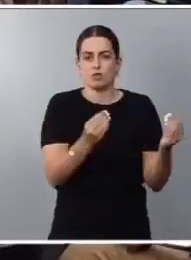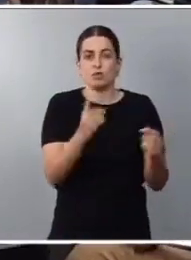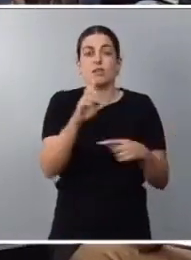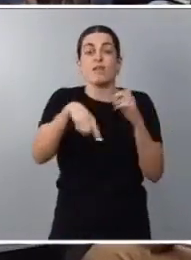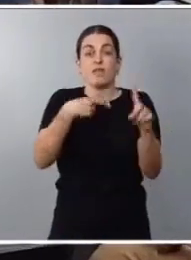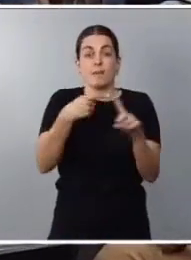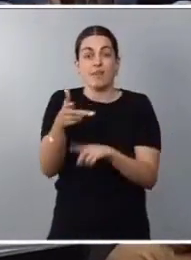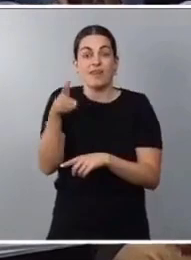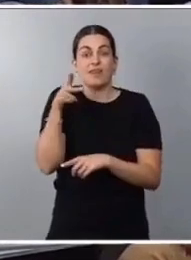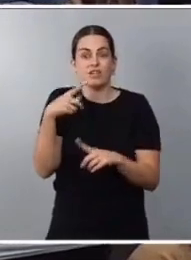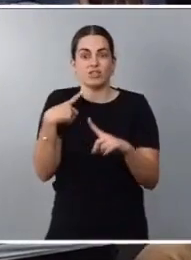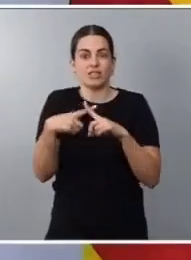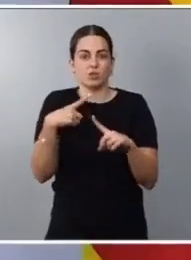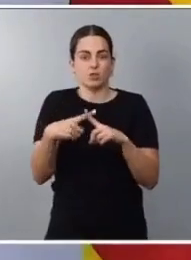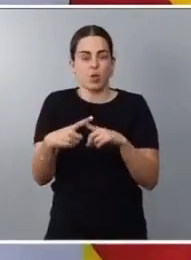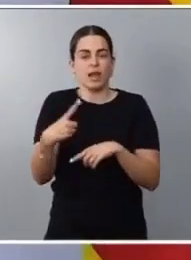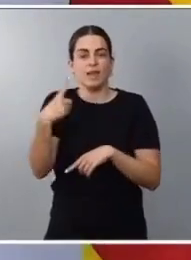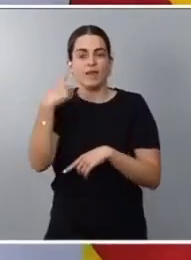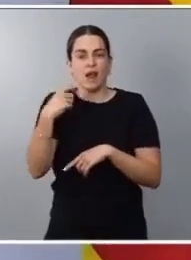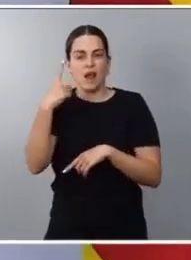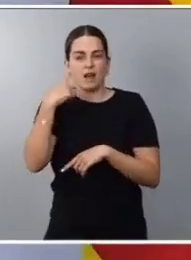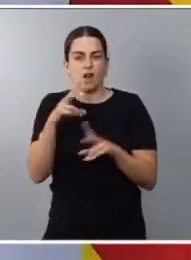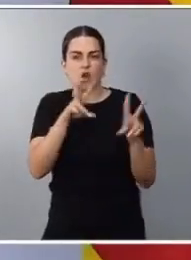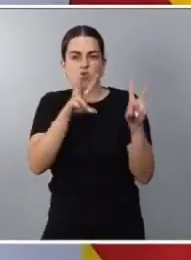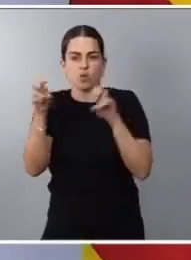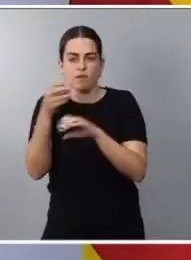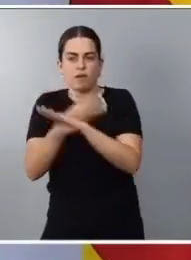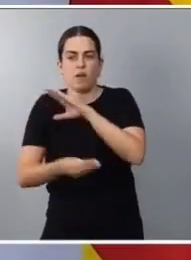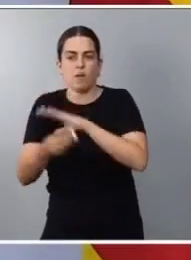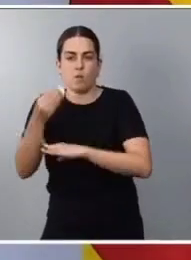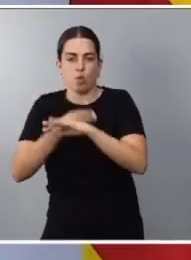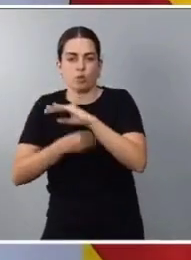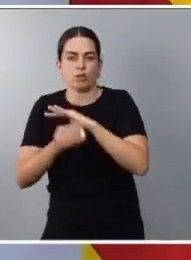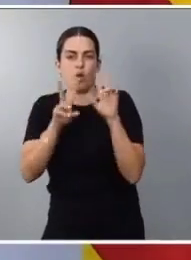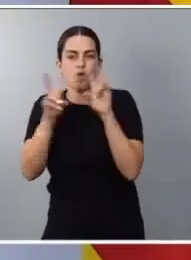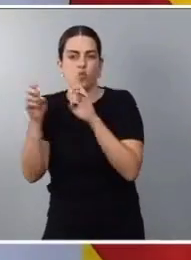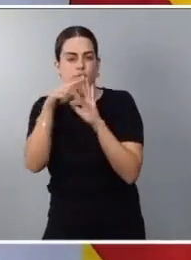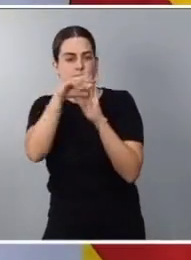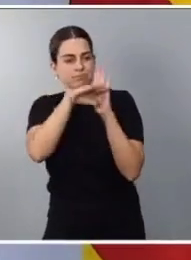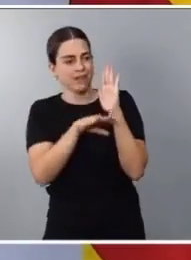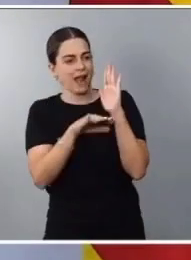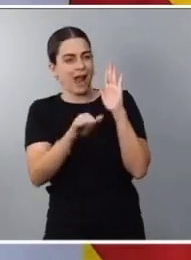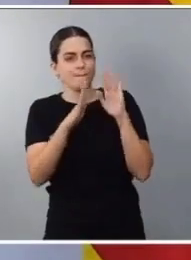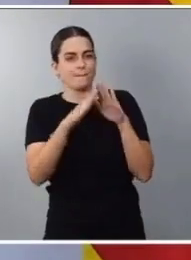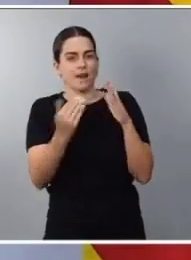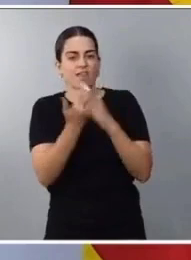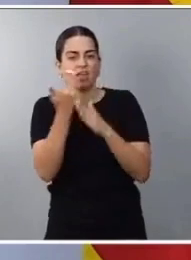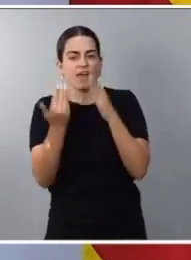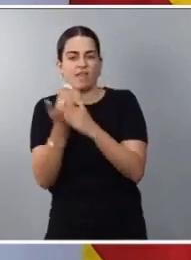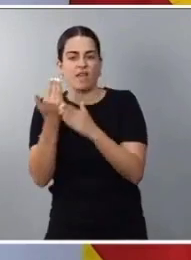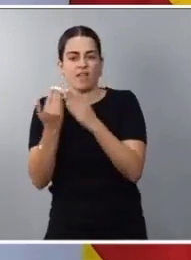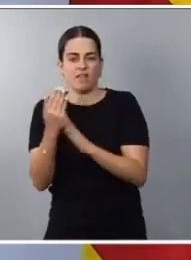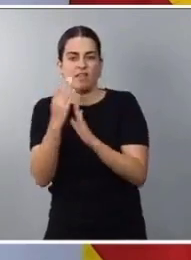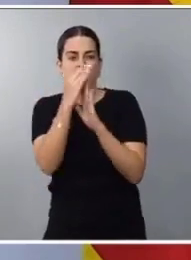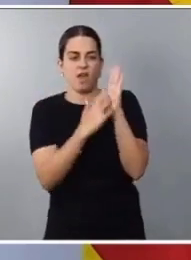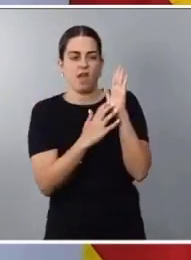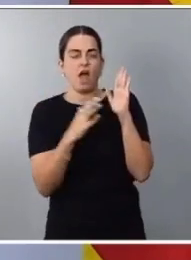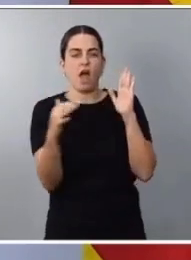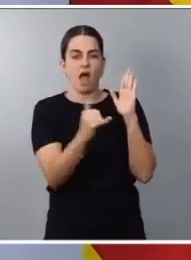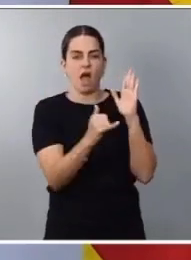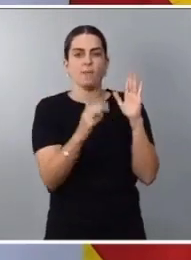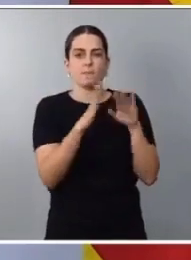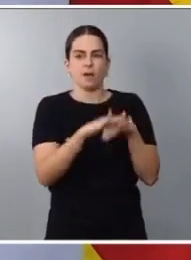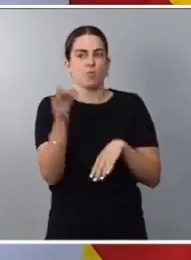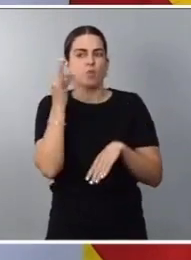derechos menstruales, nuevos derechos reproductivos para hacer más fácil el día a día de las mujeres en nuestro país, es decir, para el presente,